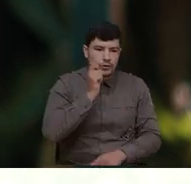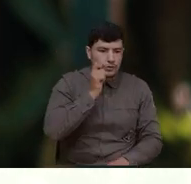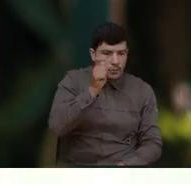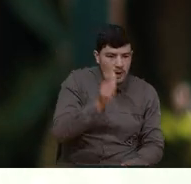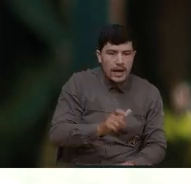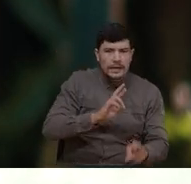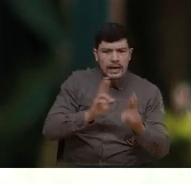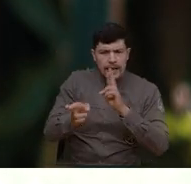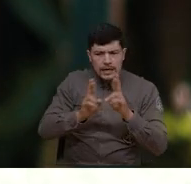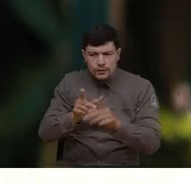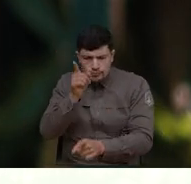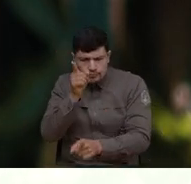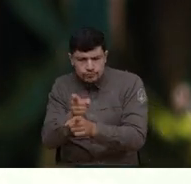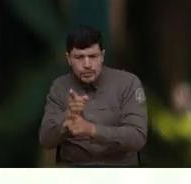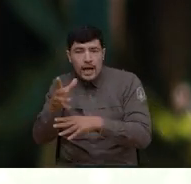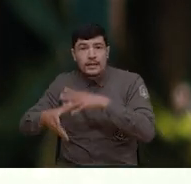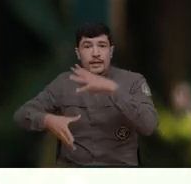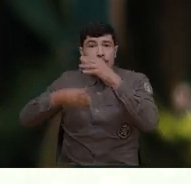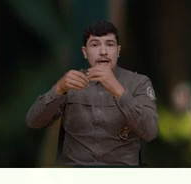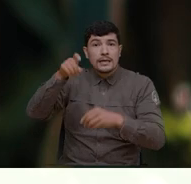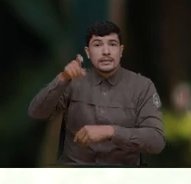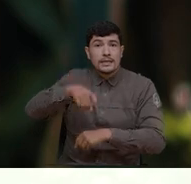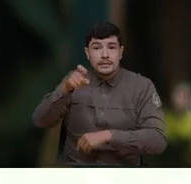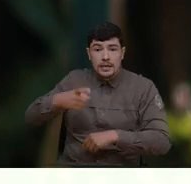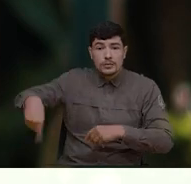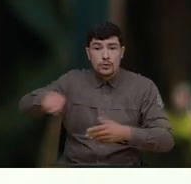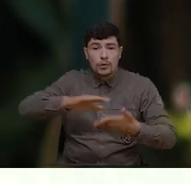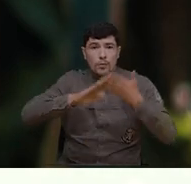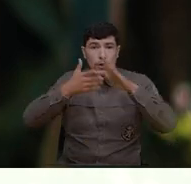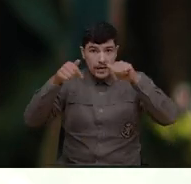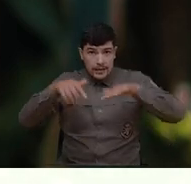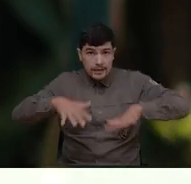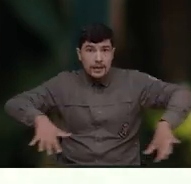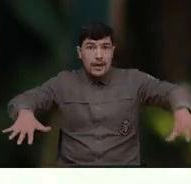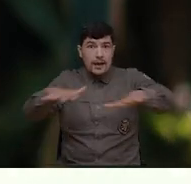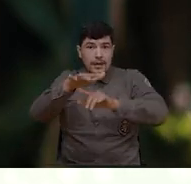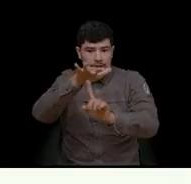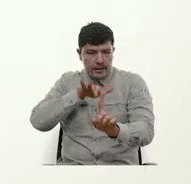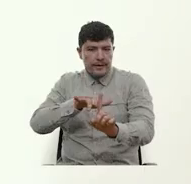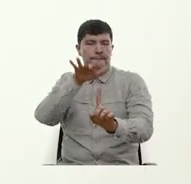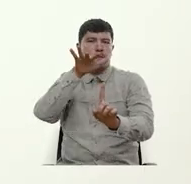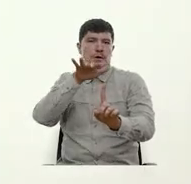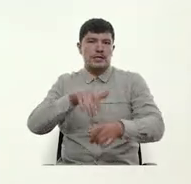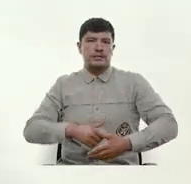relaciones asertivas y las necesidades de las comunidades del área de influencia.